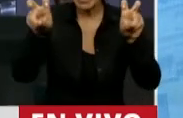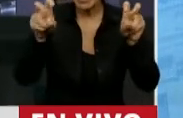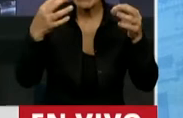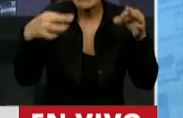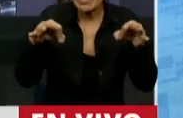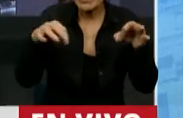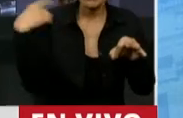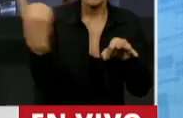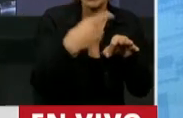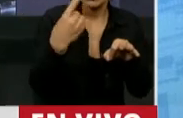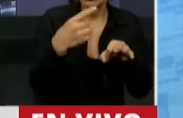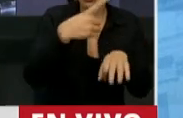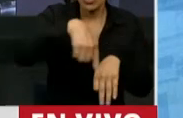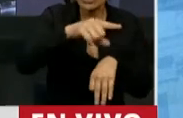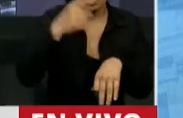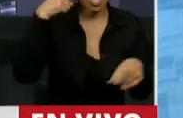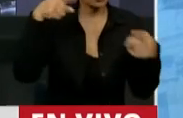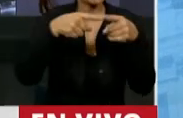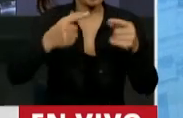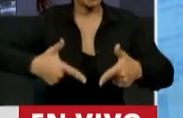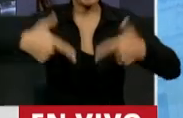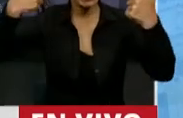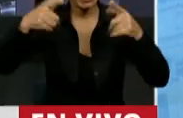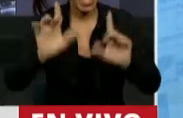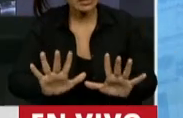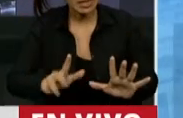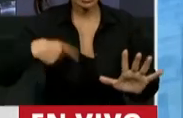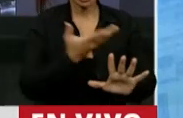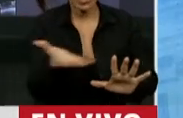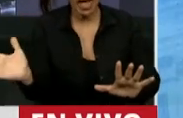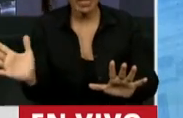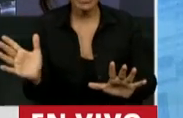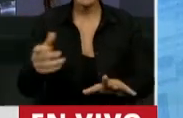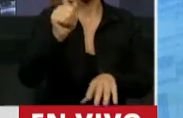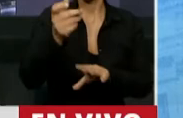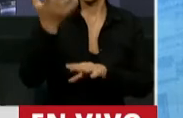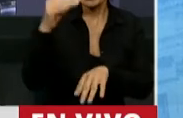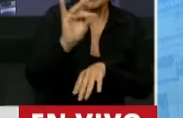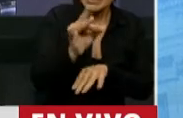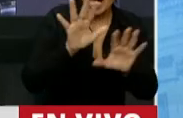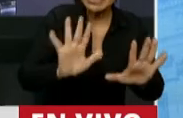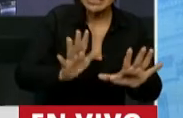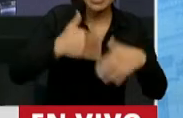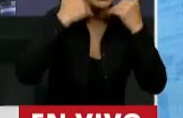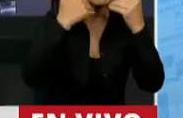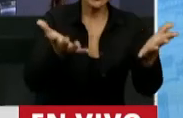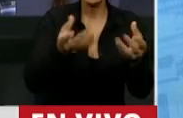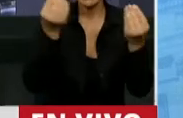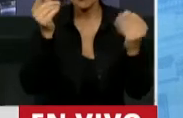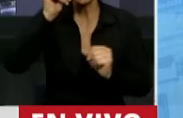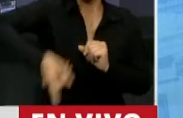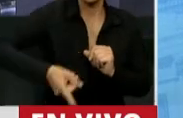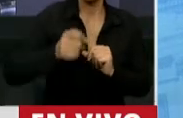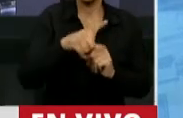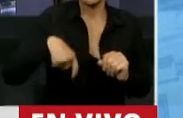buscando aumentar la grieta. En el mes de diciembre, en sesiones extraordinarias y sin importarle el costo que tenga para la